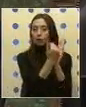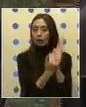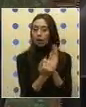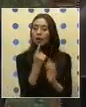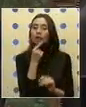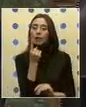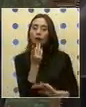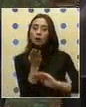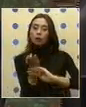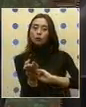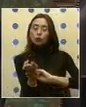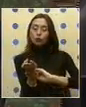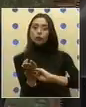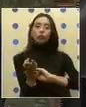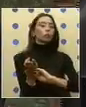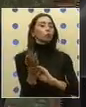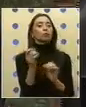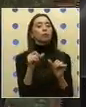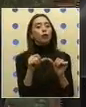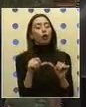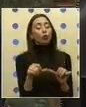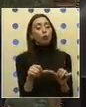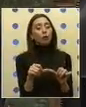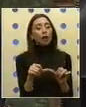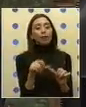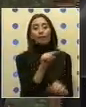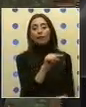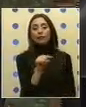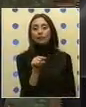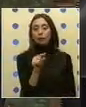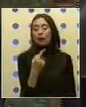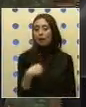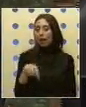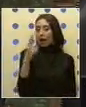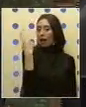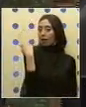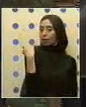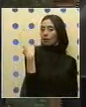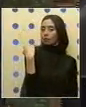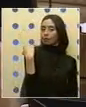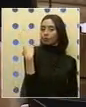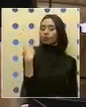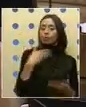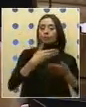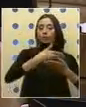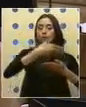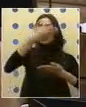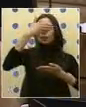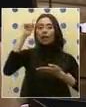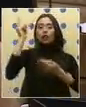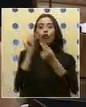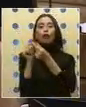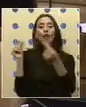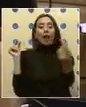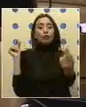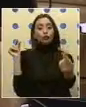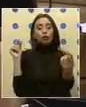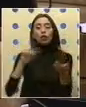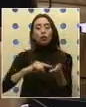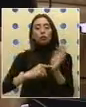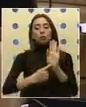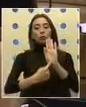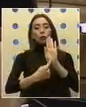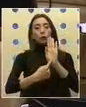solicitud, Presidente. Durante la semana anterior, un diario de circulación nacional publicó un